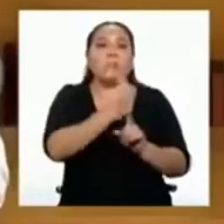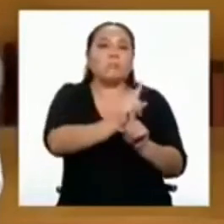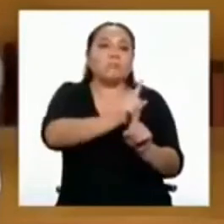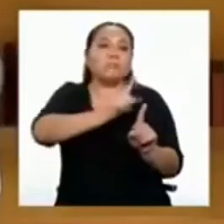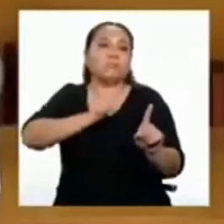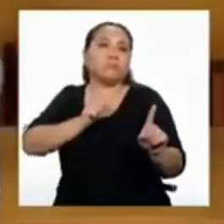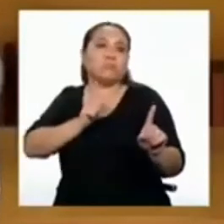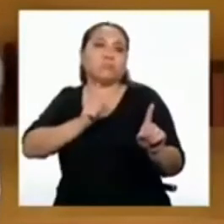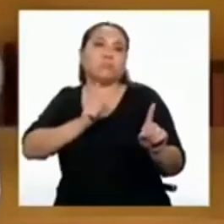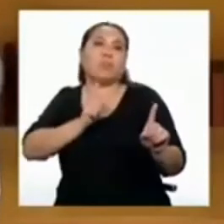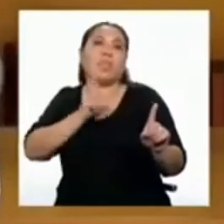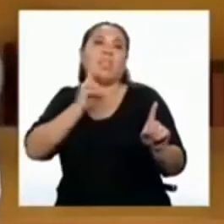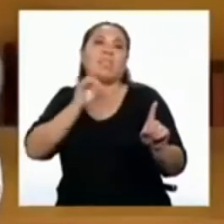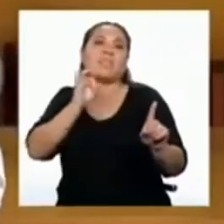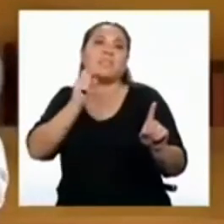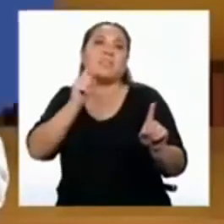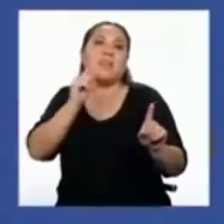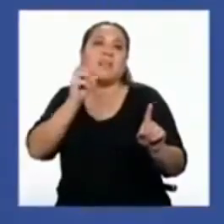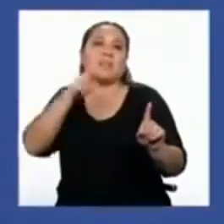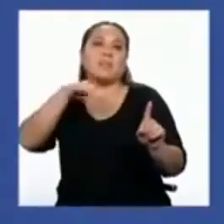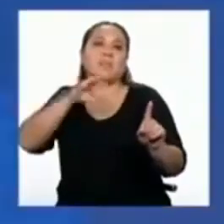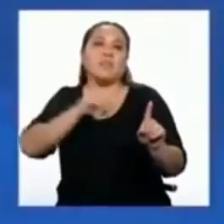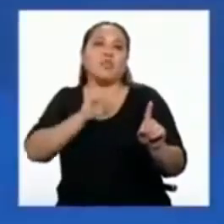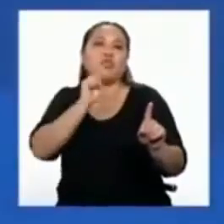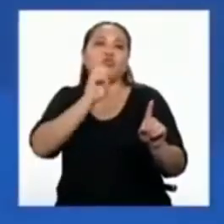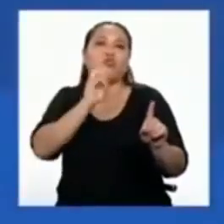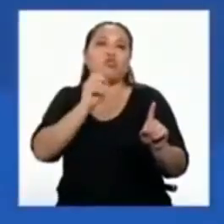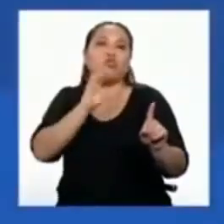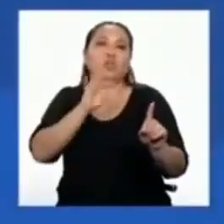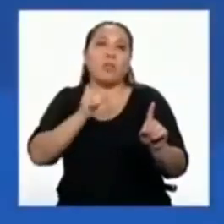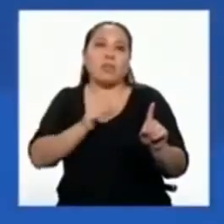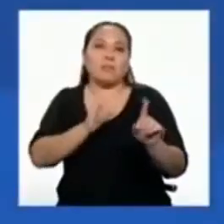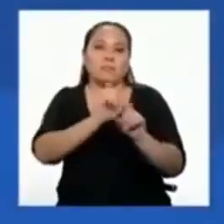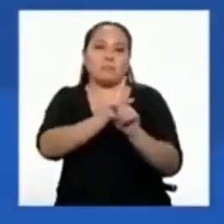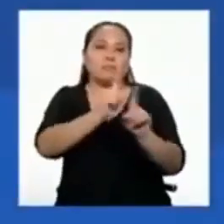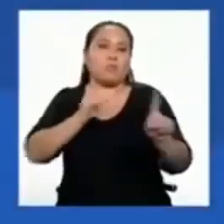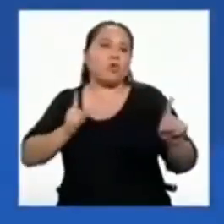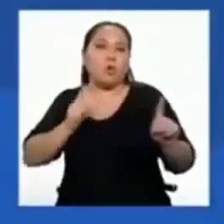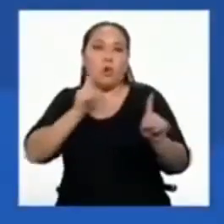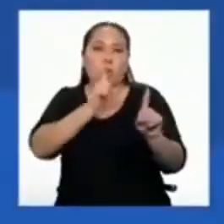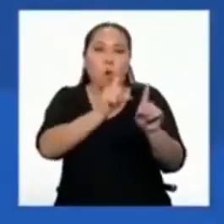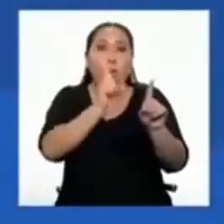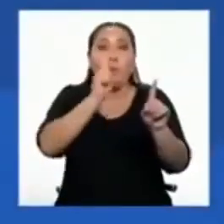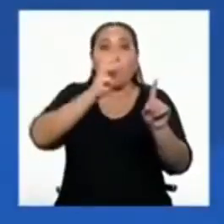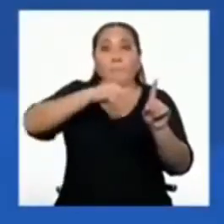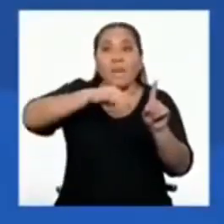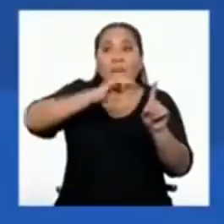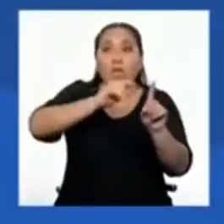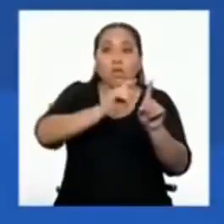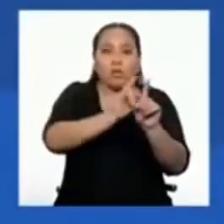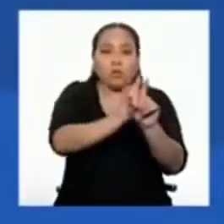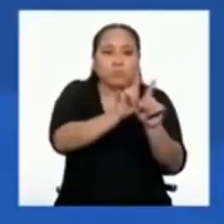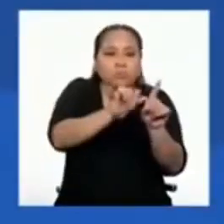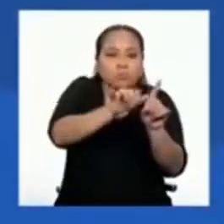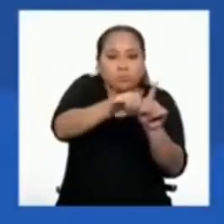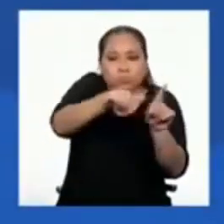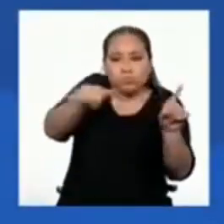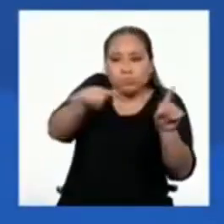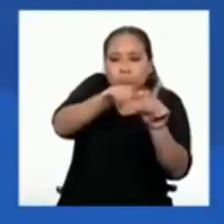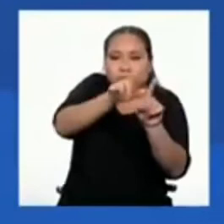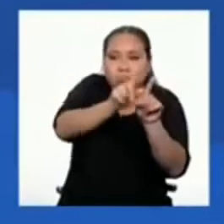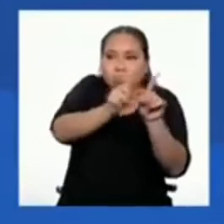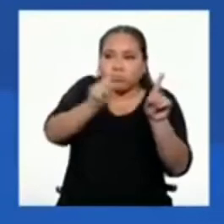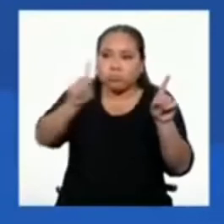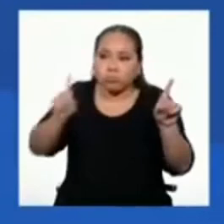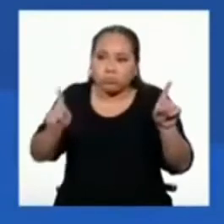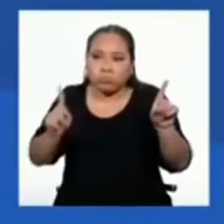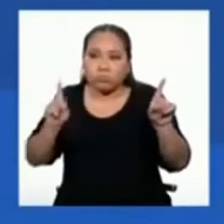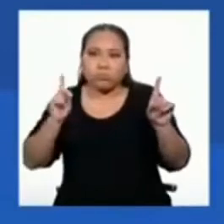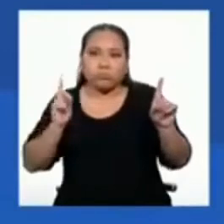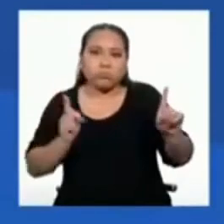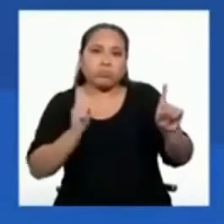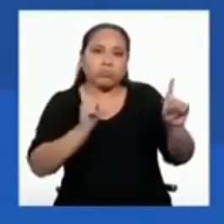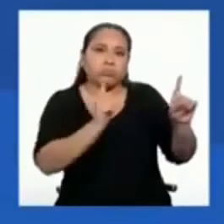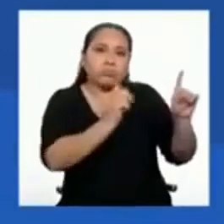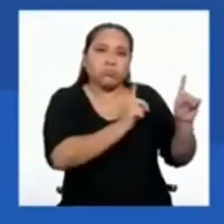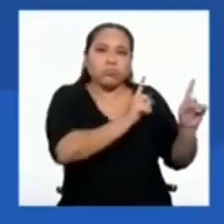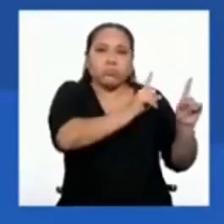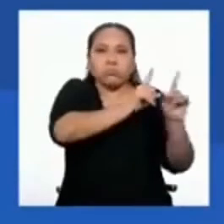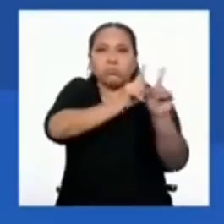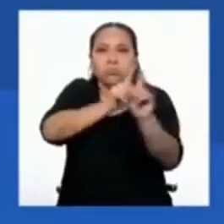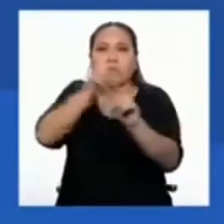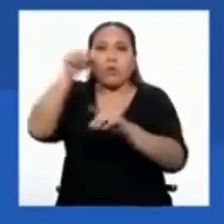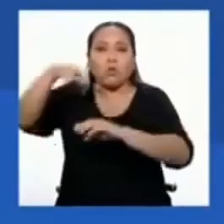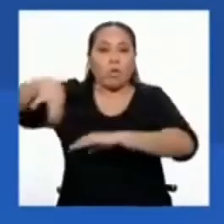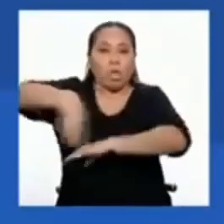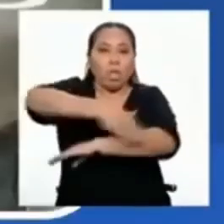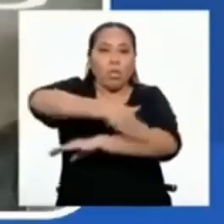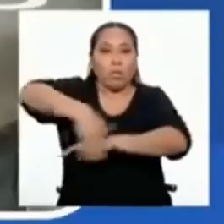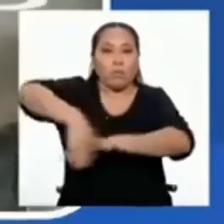social, es decir, mantener una distancia de un metro o más entre las personas cuando transitan en los espacios públicos.